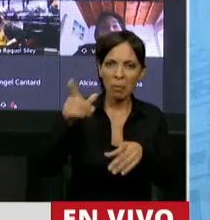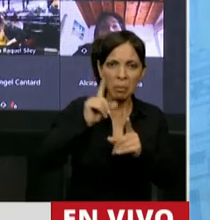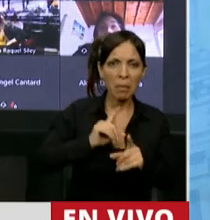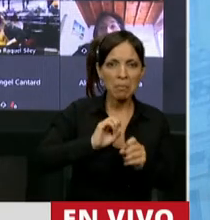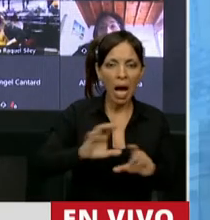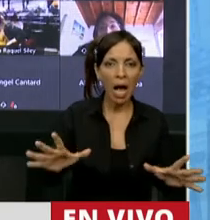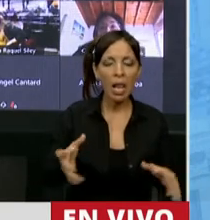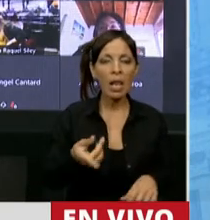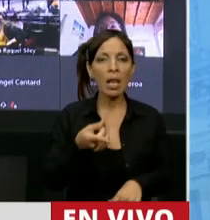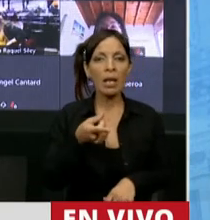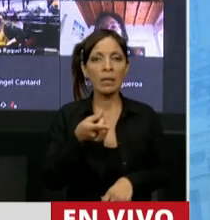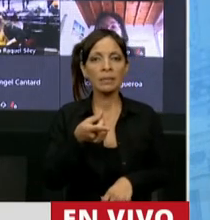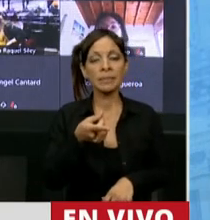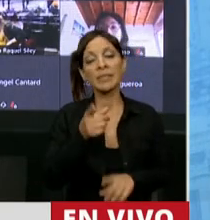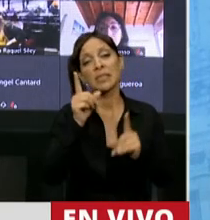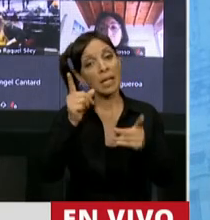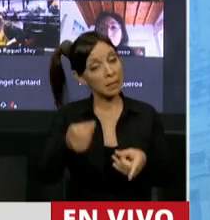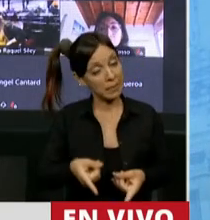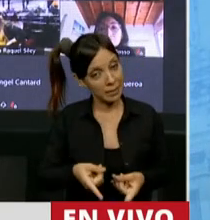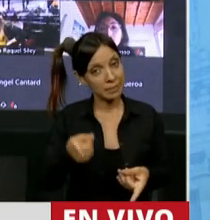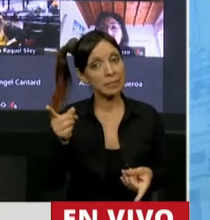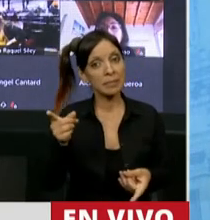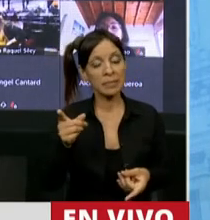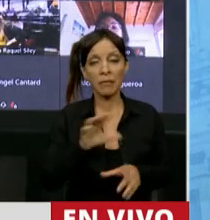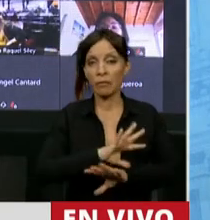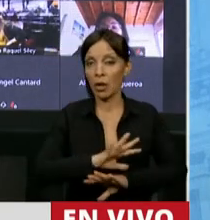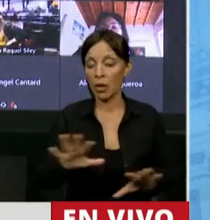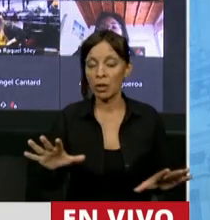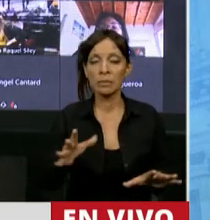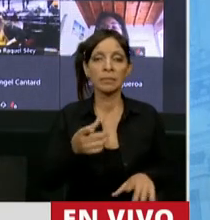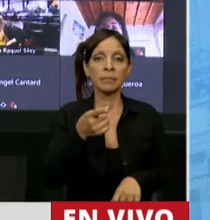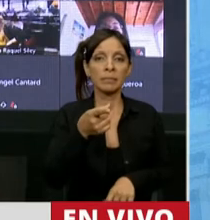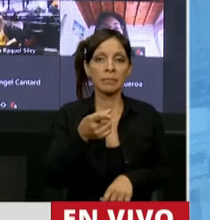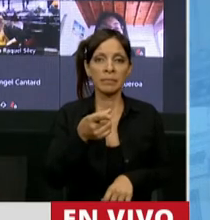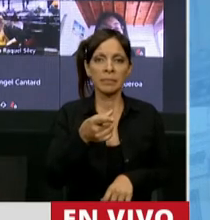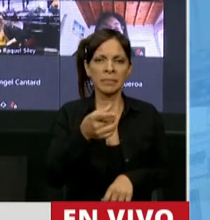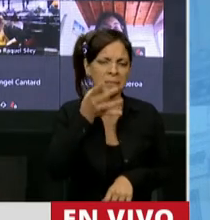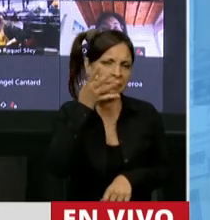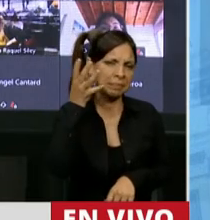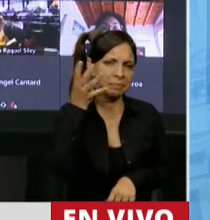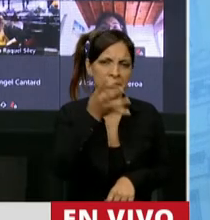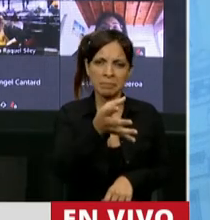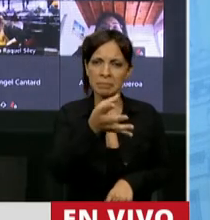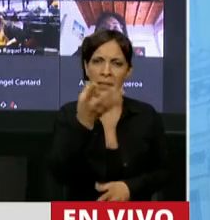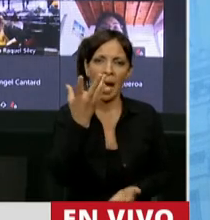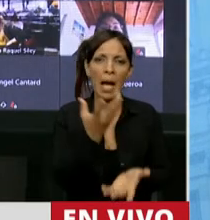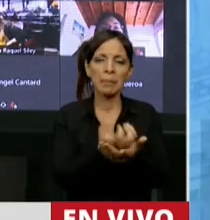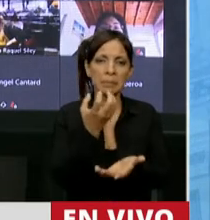ni que hablar de la irracionalidad de las aplicaciones.